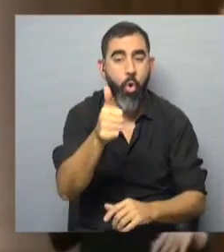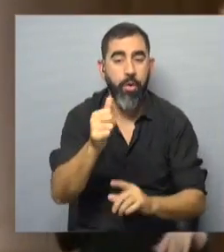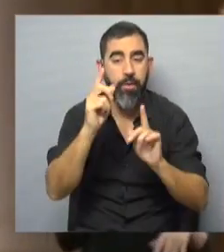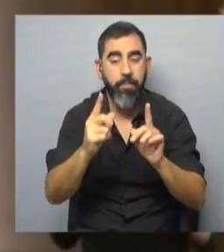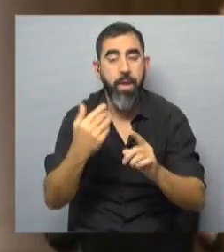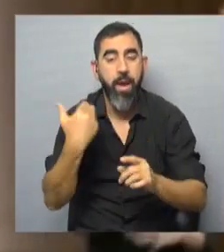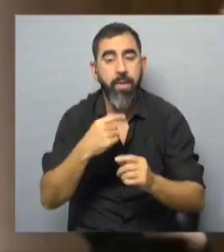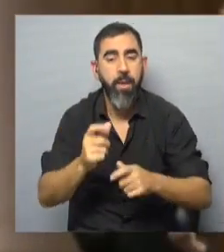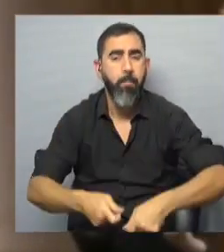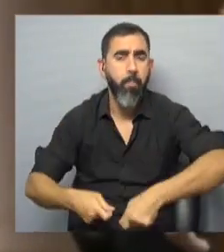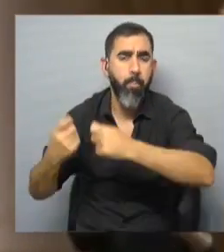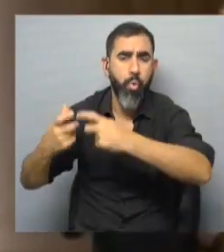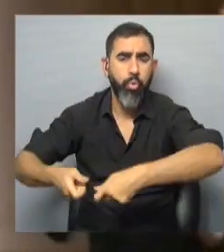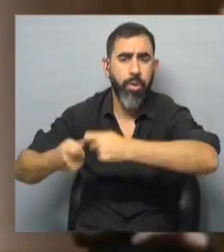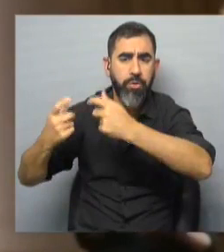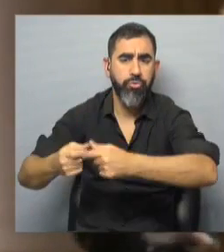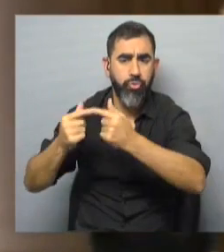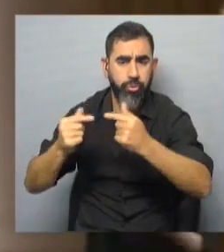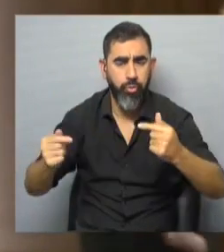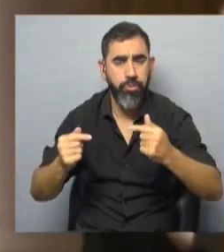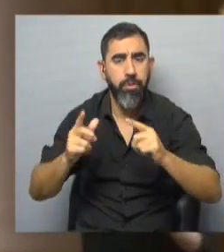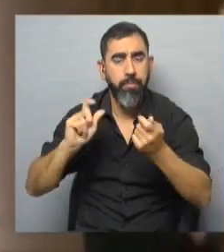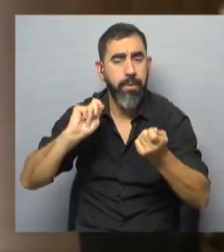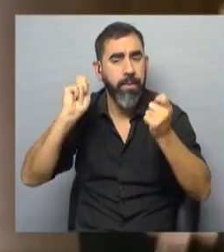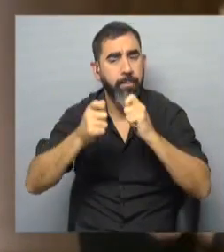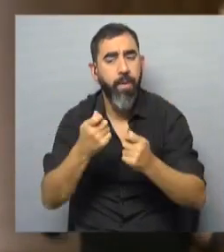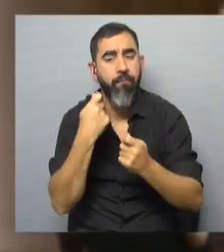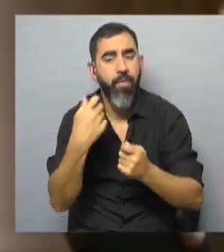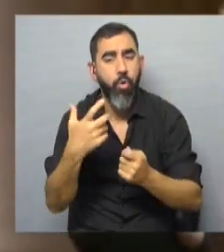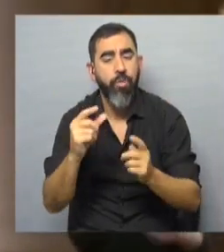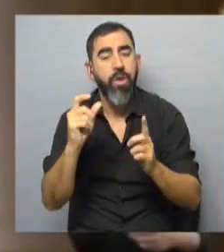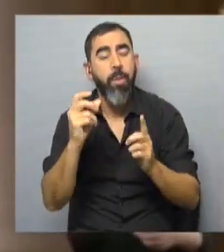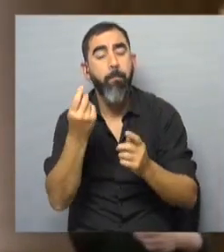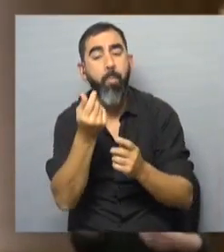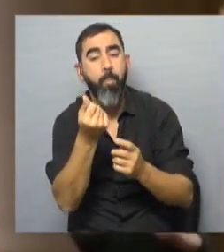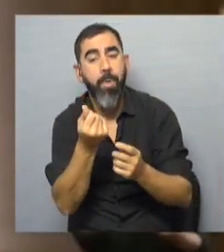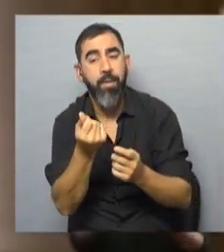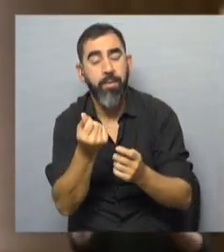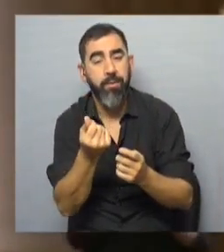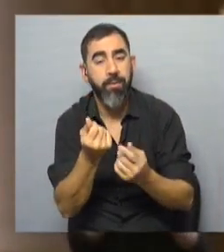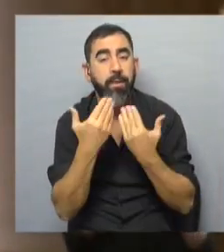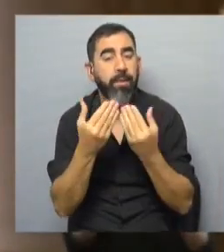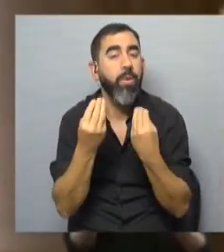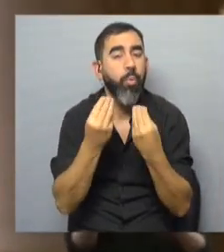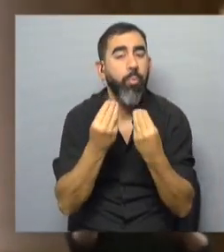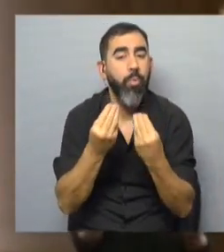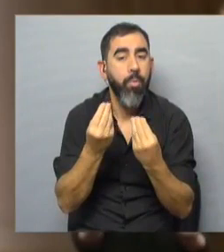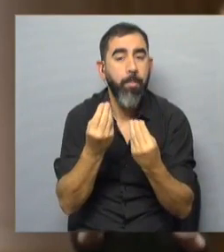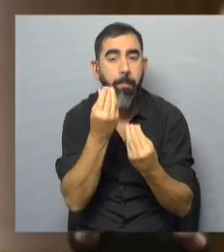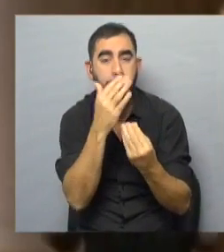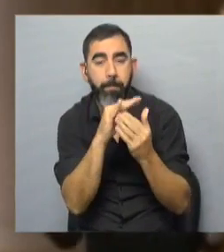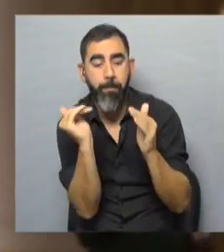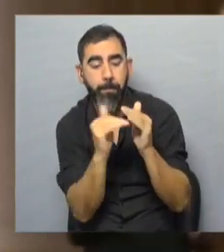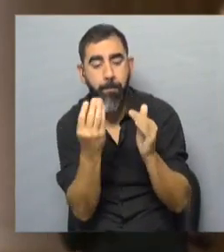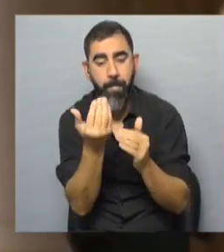más exportaciones y revalorizar nuestra moneda. Y eso se logra a través de conseguir más reservas.